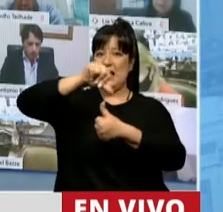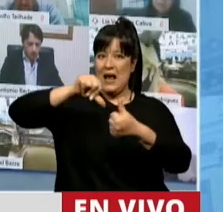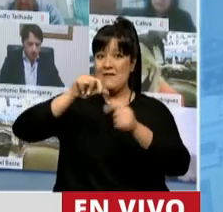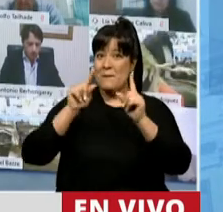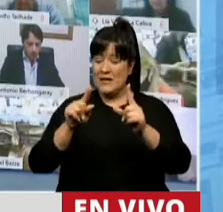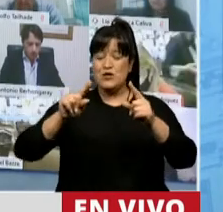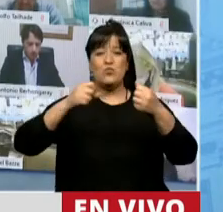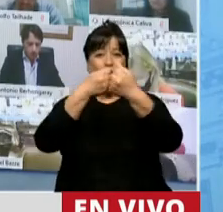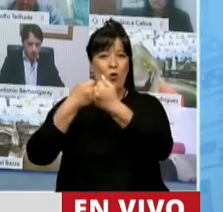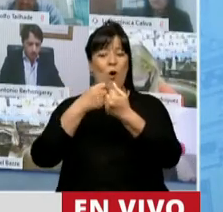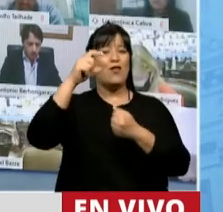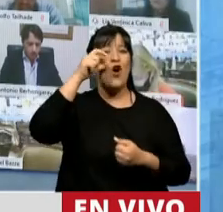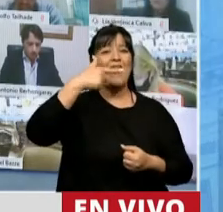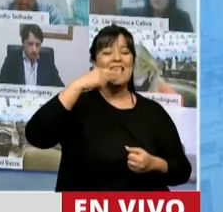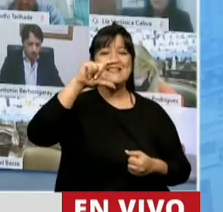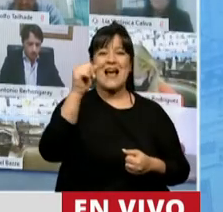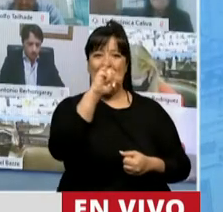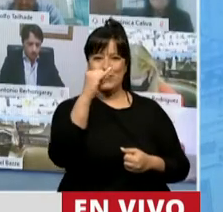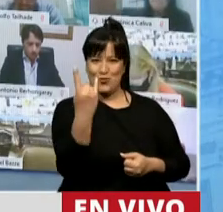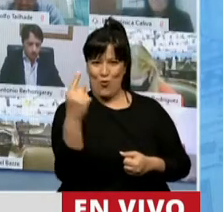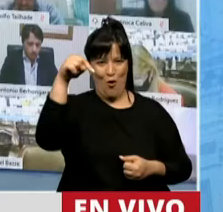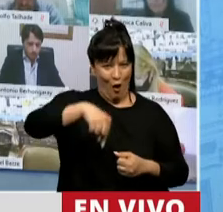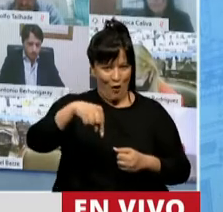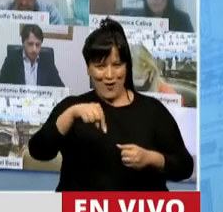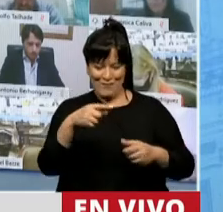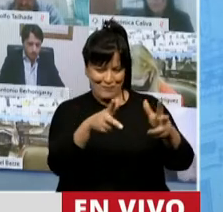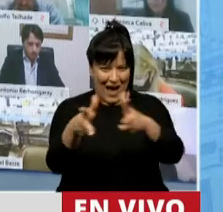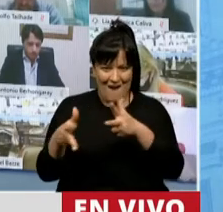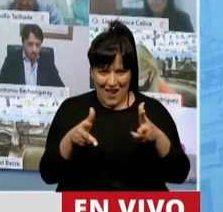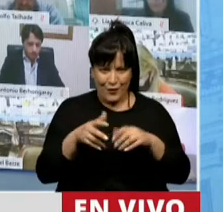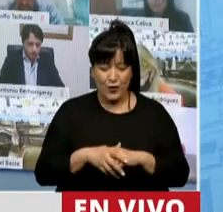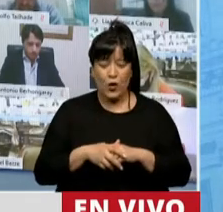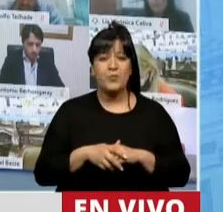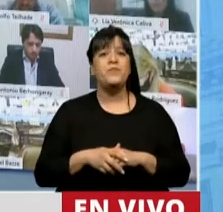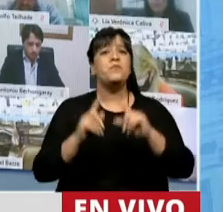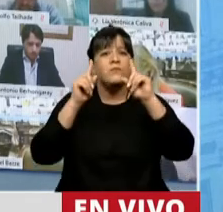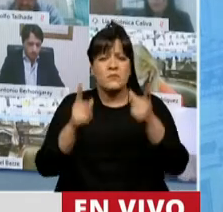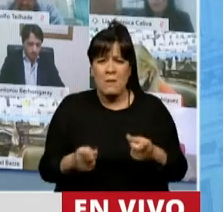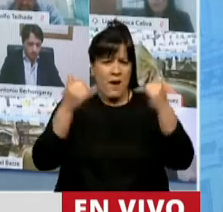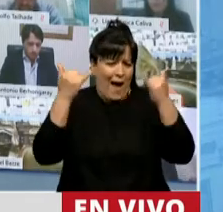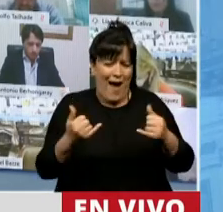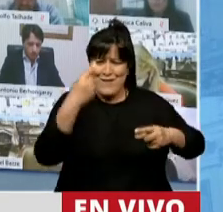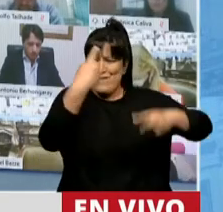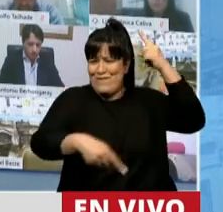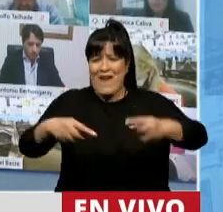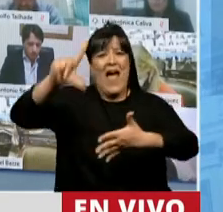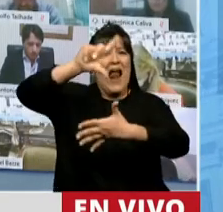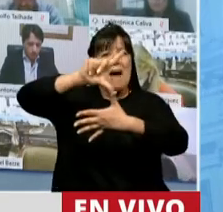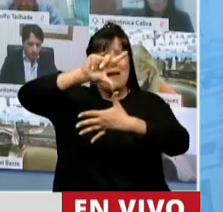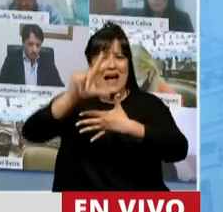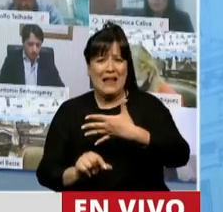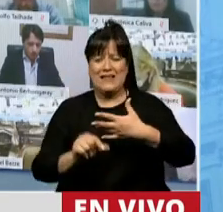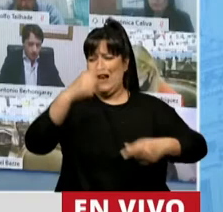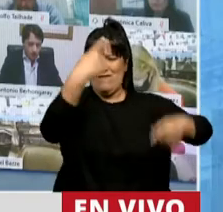el tratado de Escazú, el que estamos tratando, con toda la enorme diversidad que posee América Latina